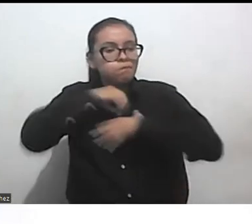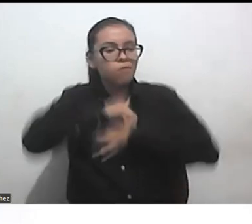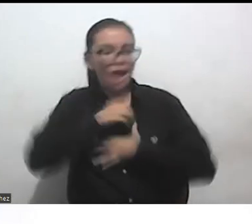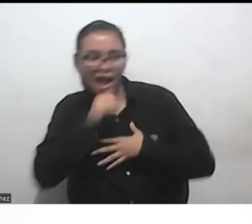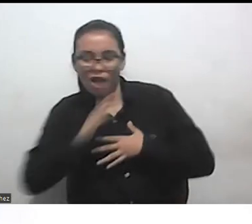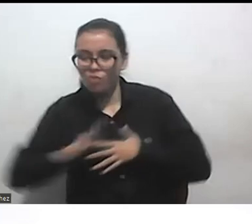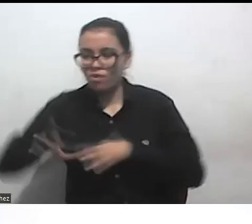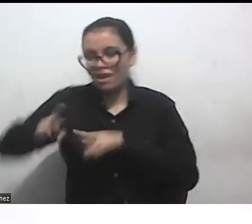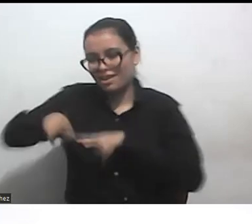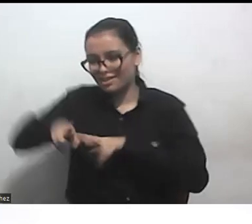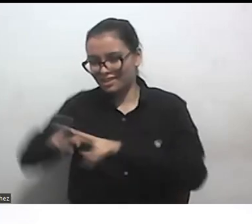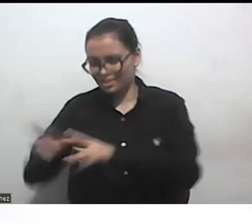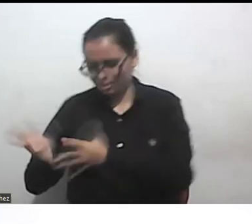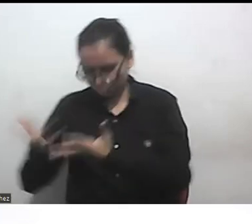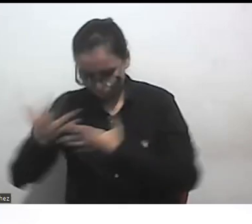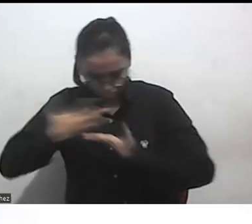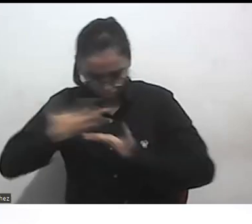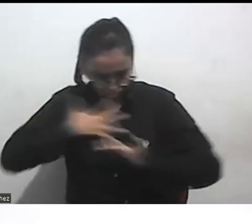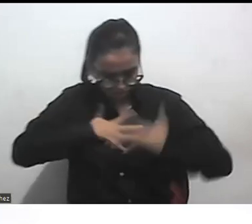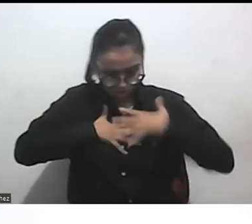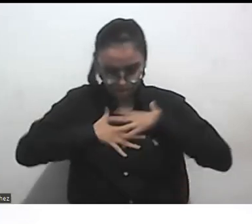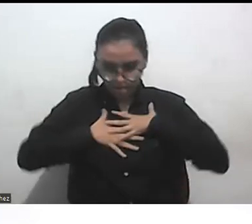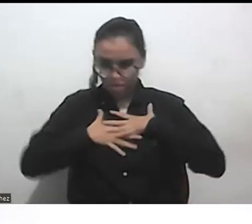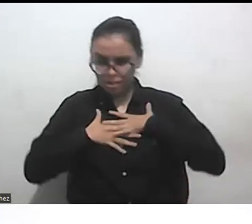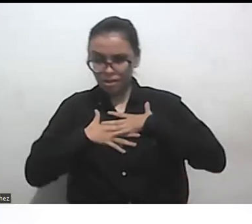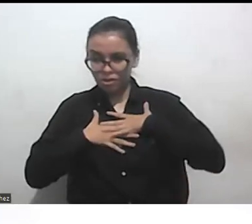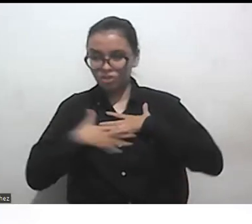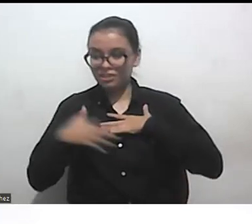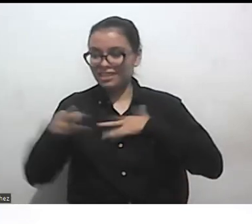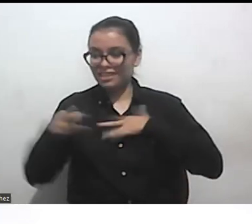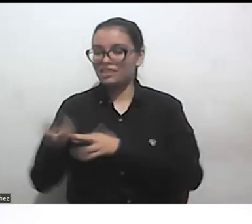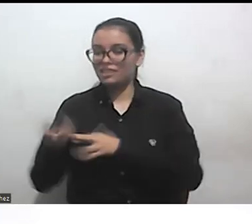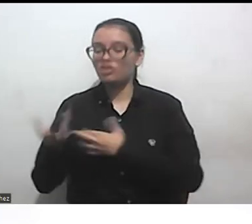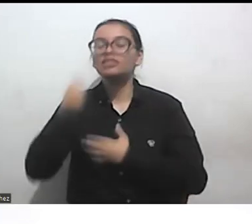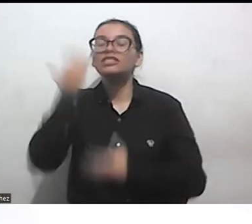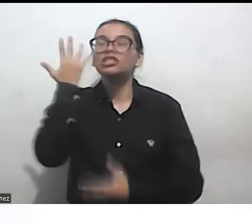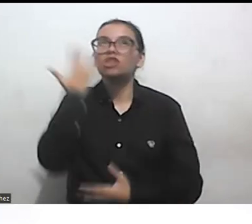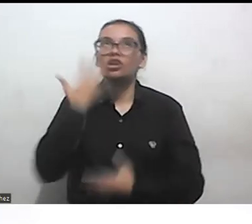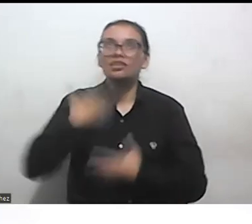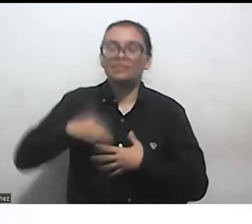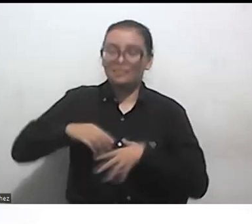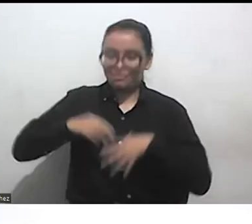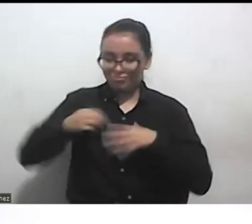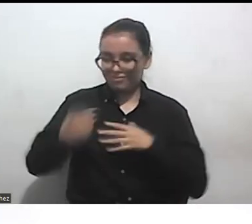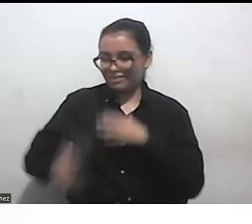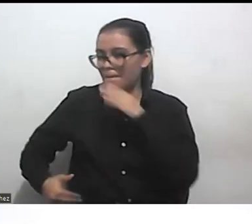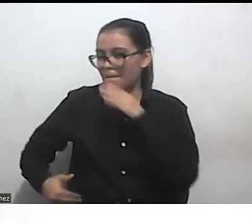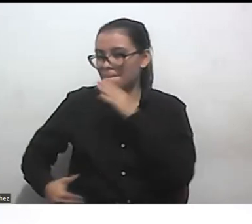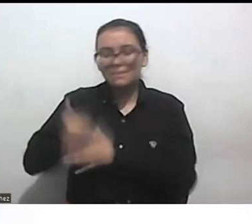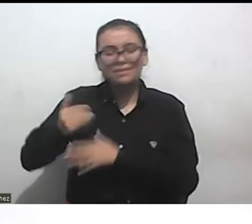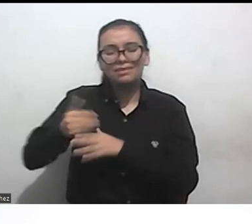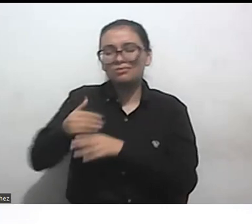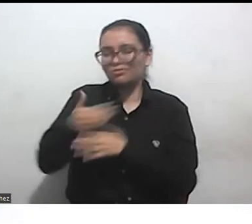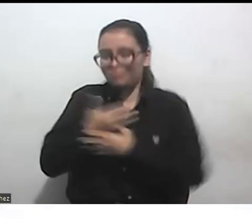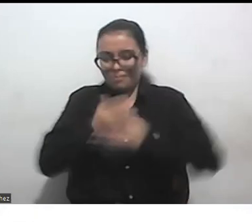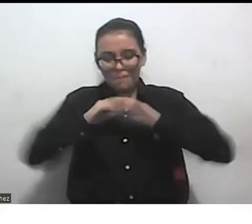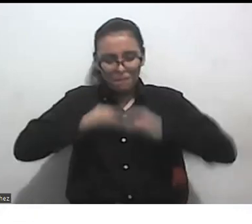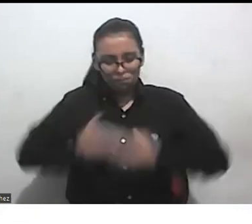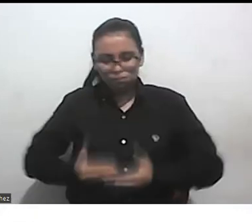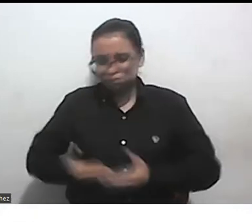aguas que nos permean donde el río está en nuestra existencia desde la médula una de las cosas